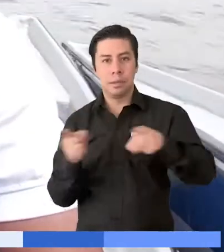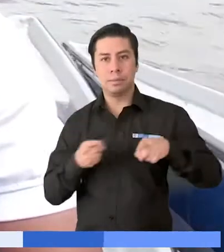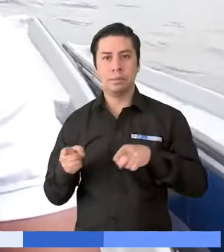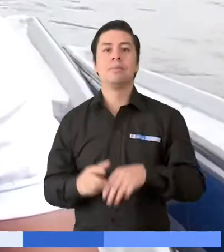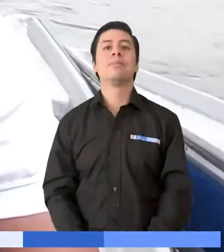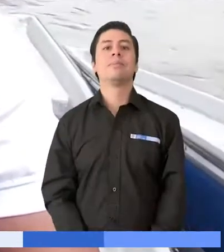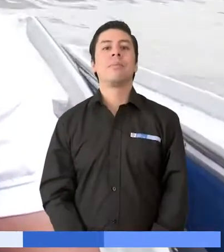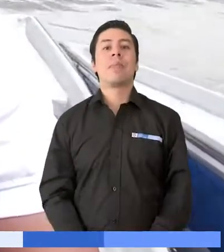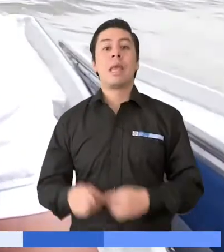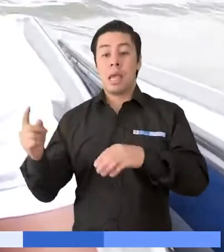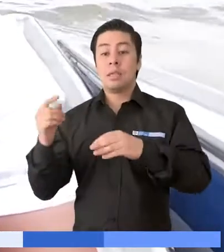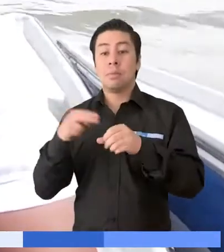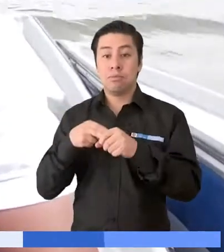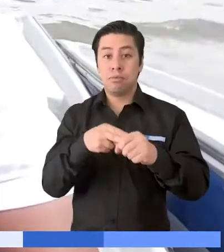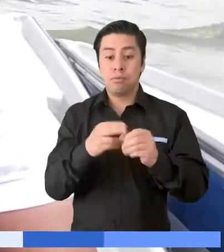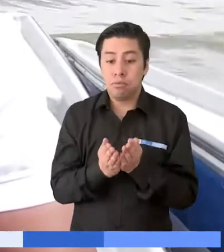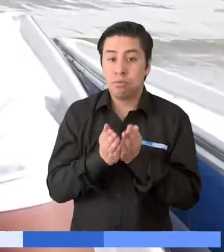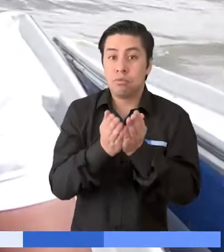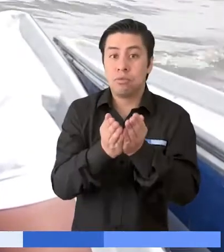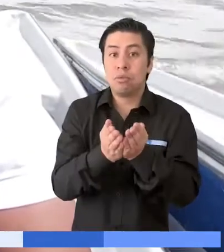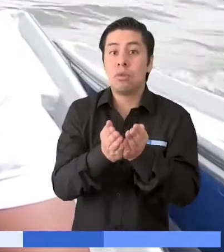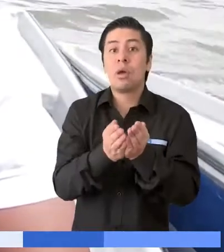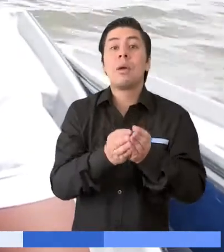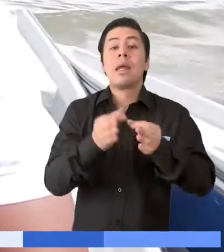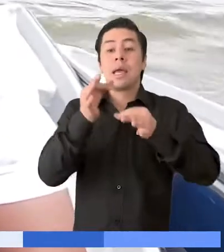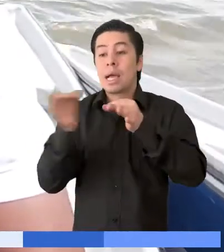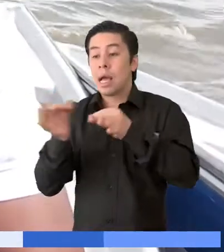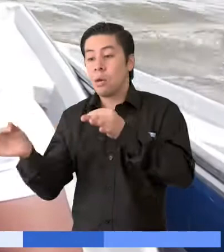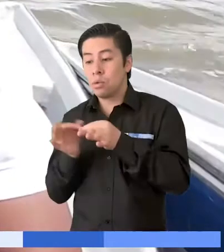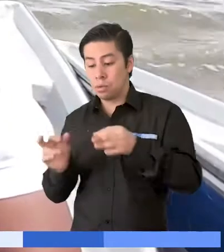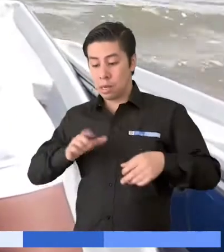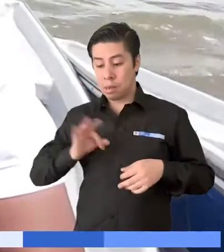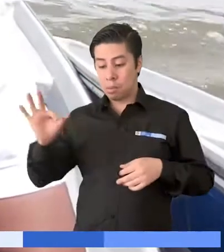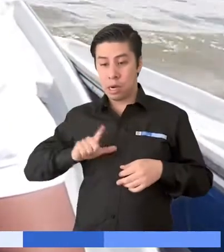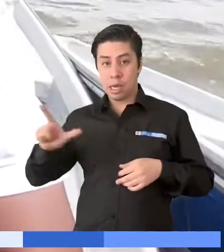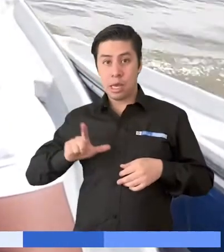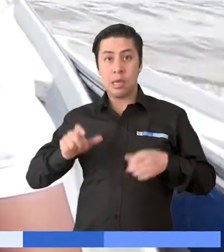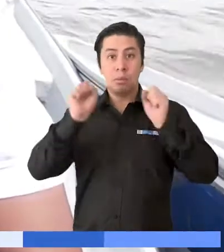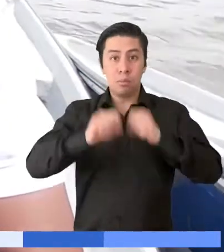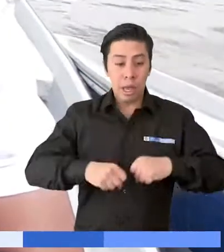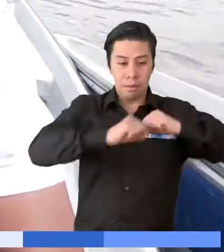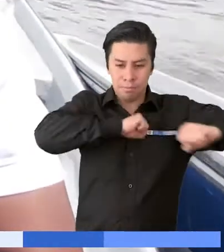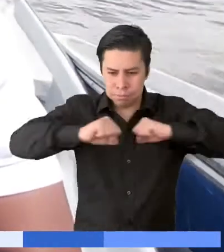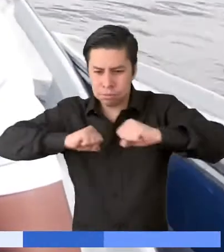para que cada uno de los líderes locales de cada una de las comunidades puedan adelantar su gestión.